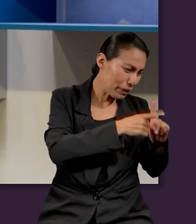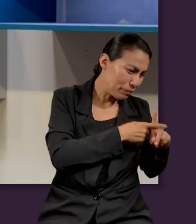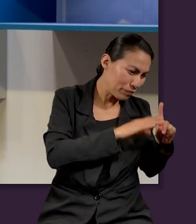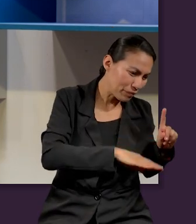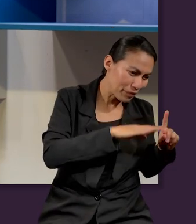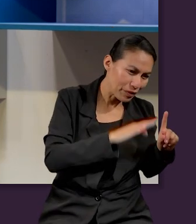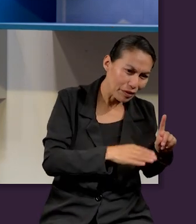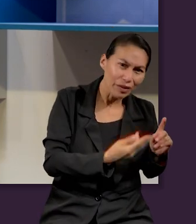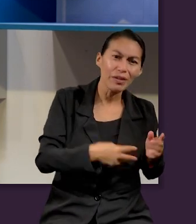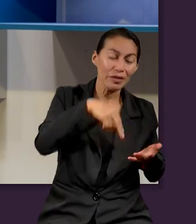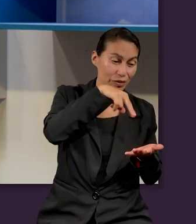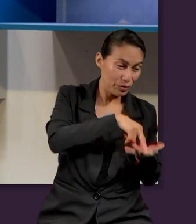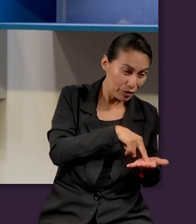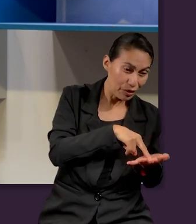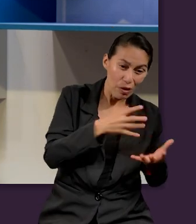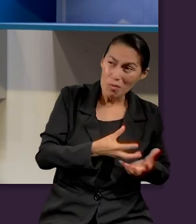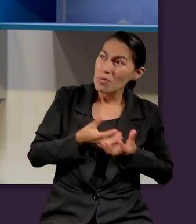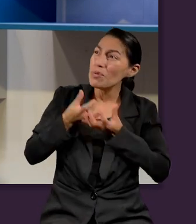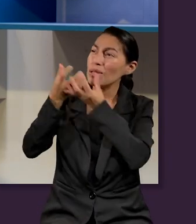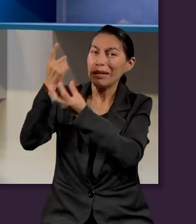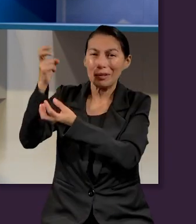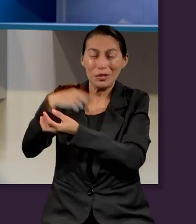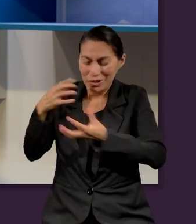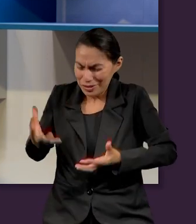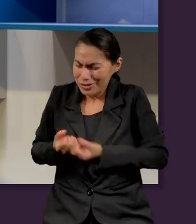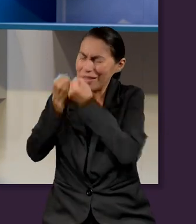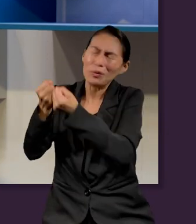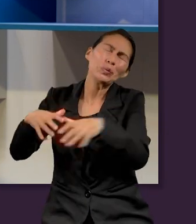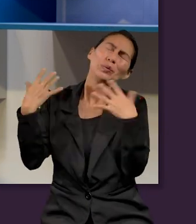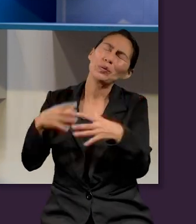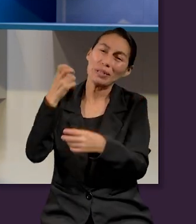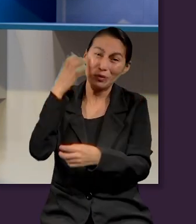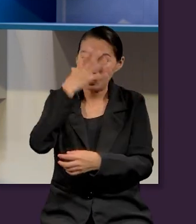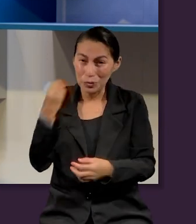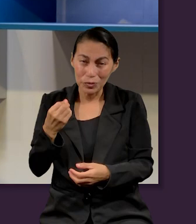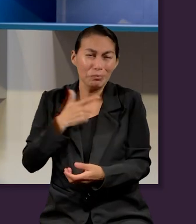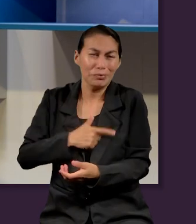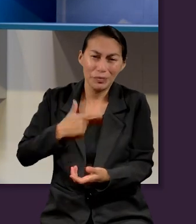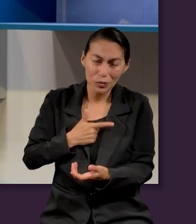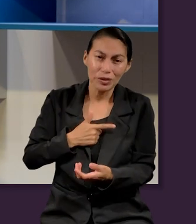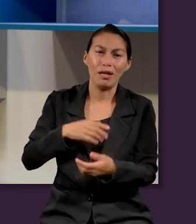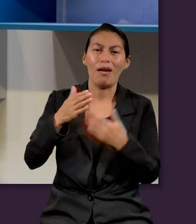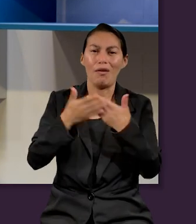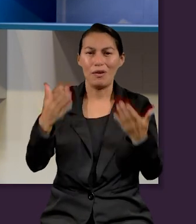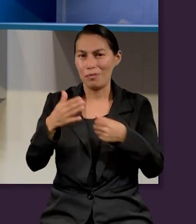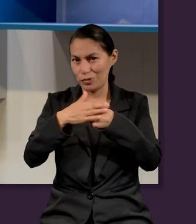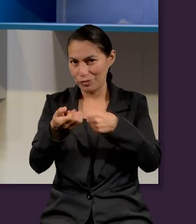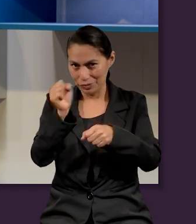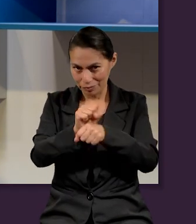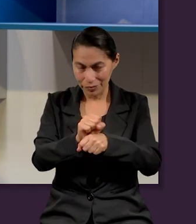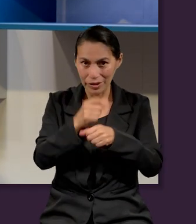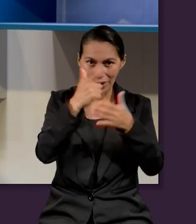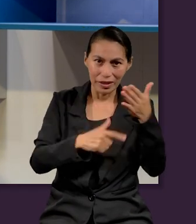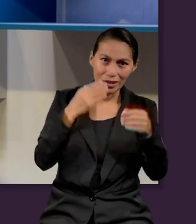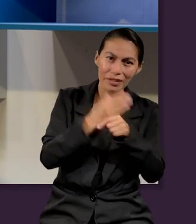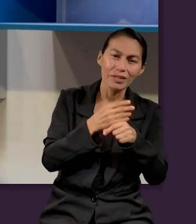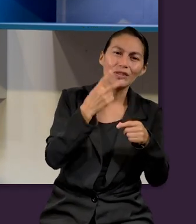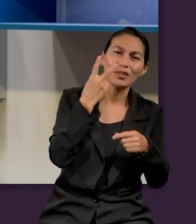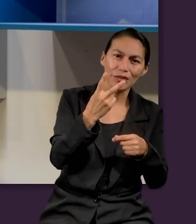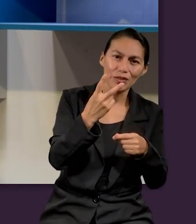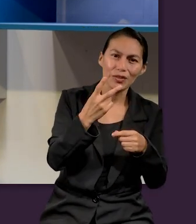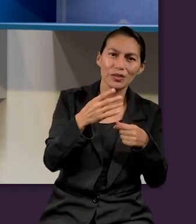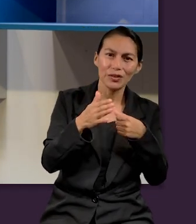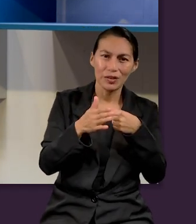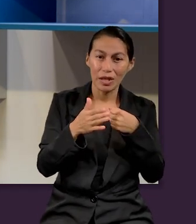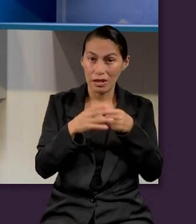yo alabo el nombre de Dios por eso. La victoria está disponible por la sangre del cordero. No se olviden, están invitados para